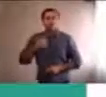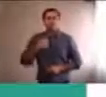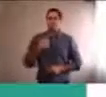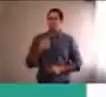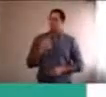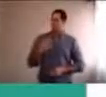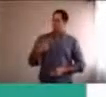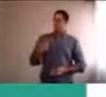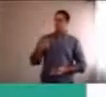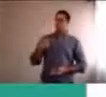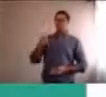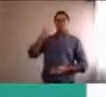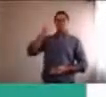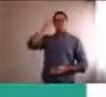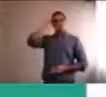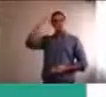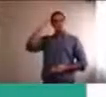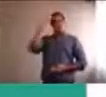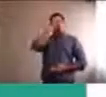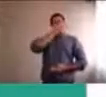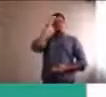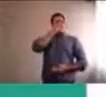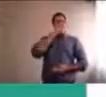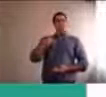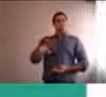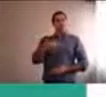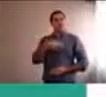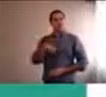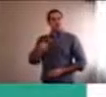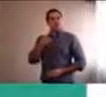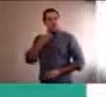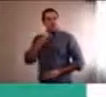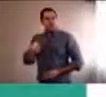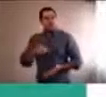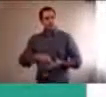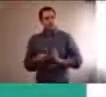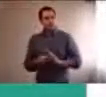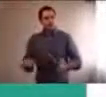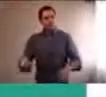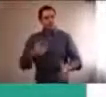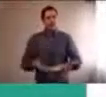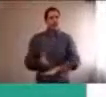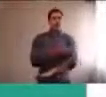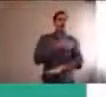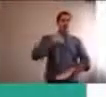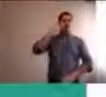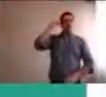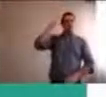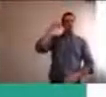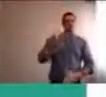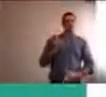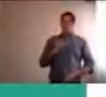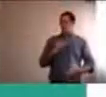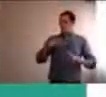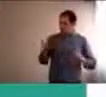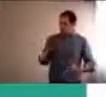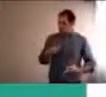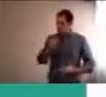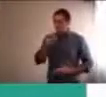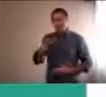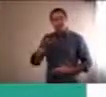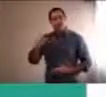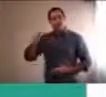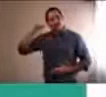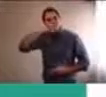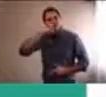todo esto también va generando a nivel emocional un montón de ansiedad y de frustración porque no tienen